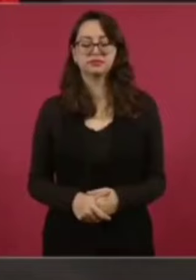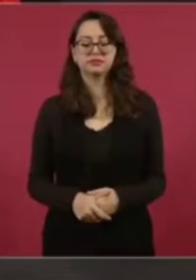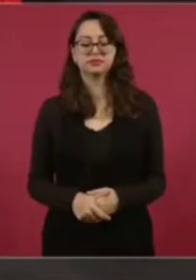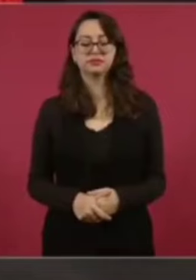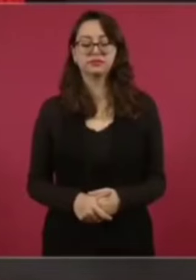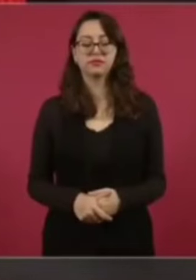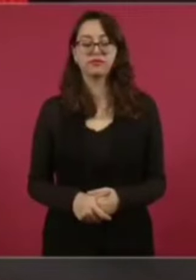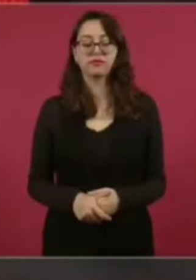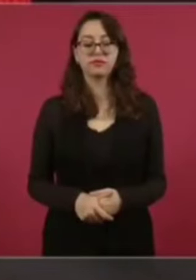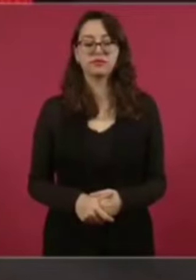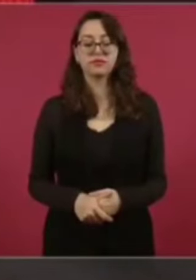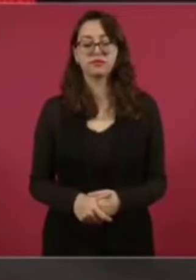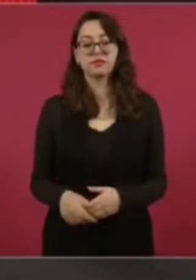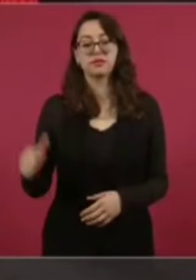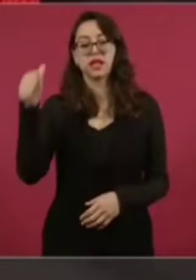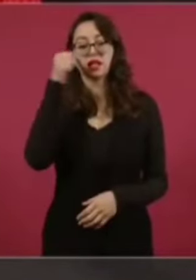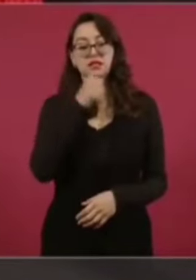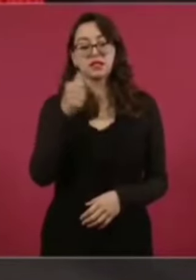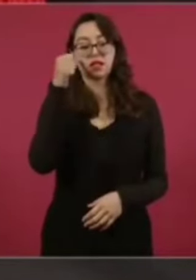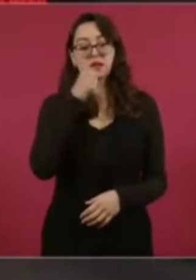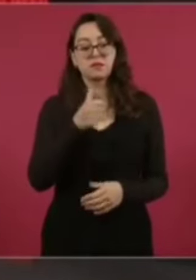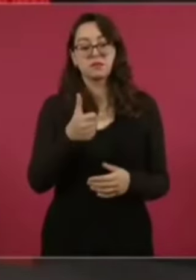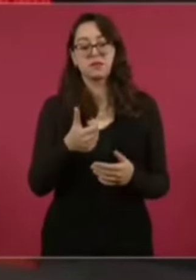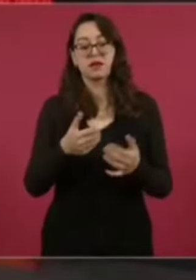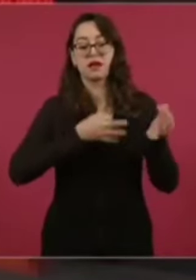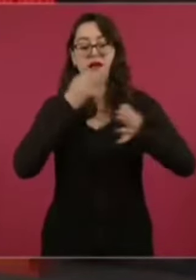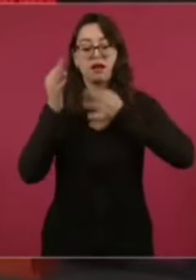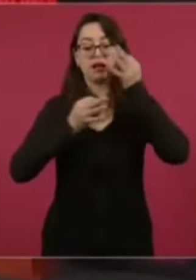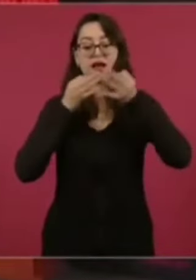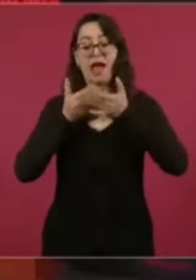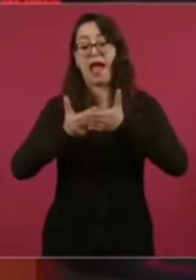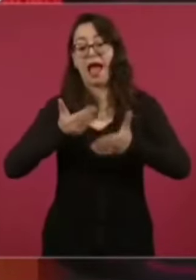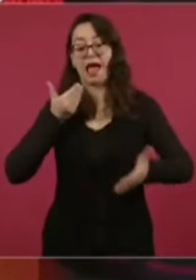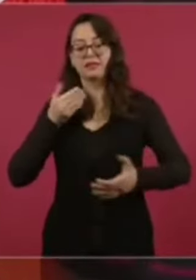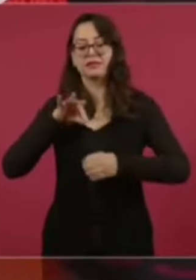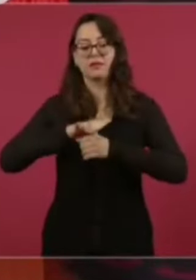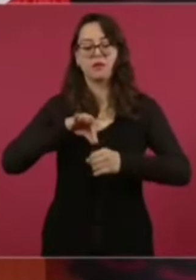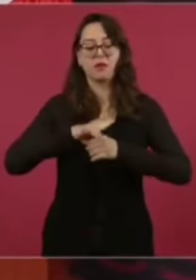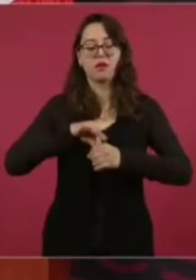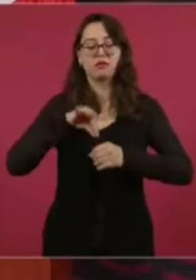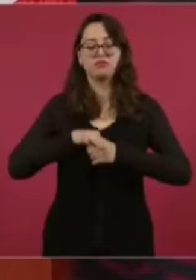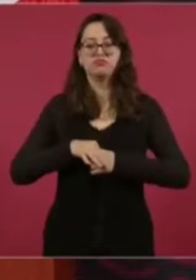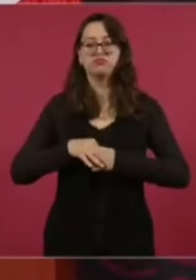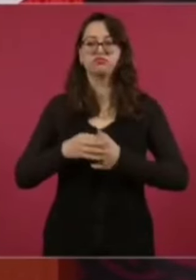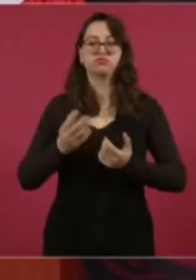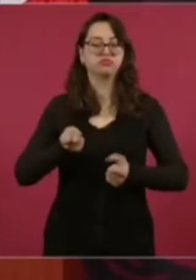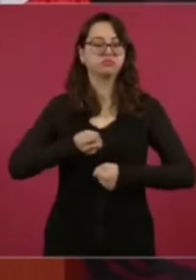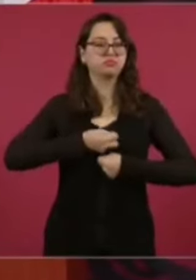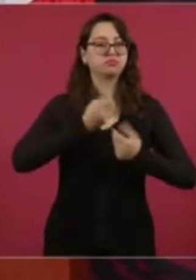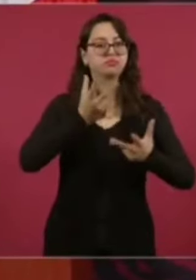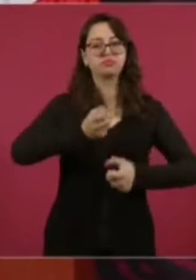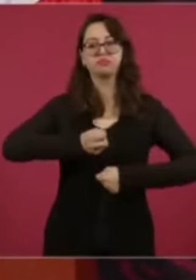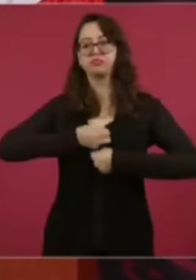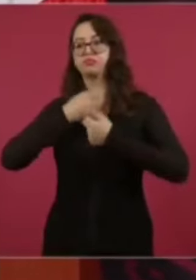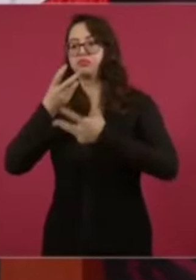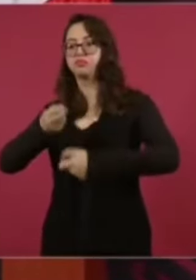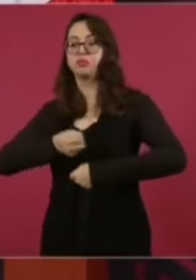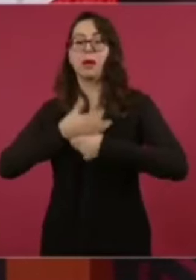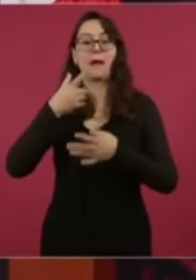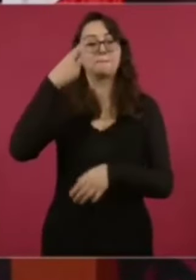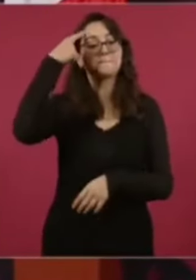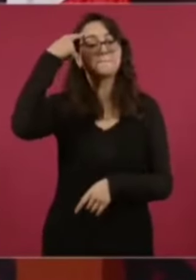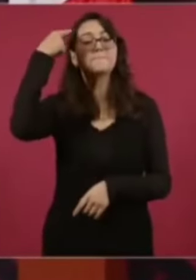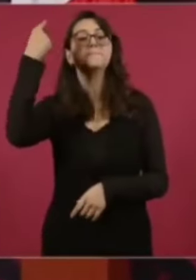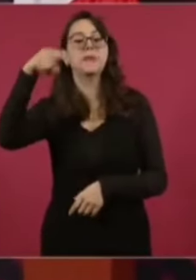en las campañas para tratar de ganar votos,